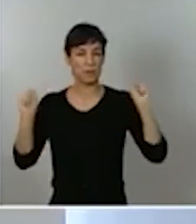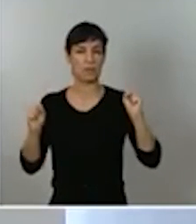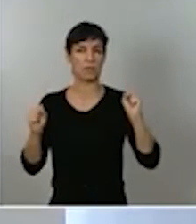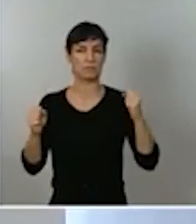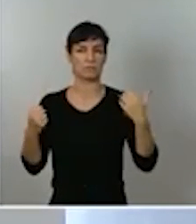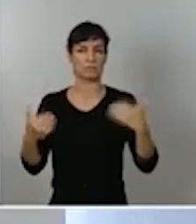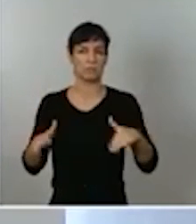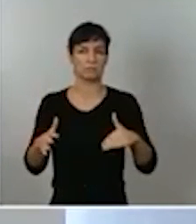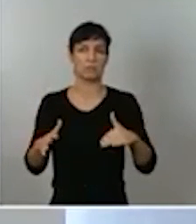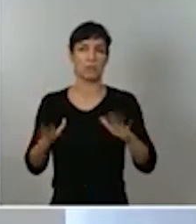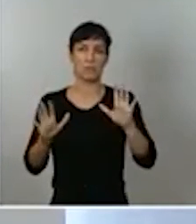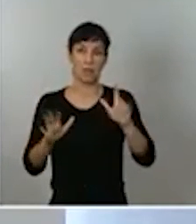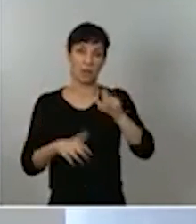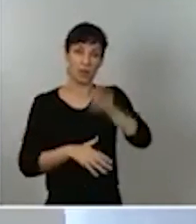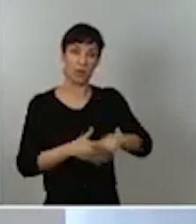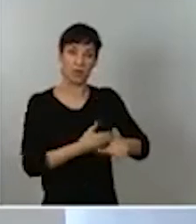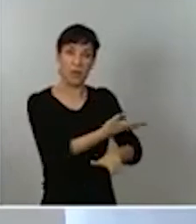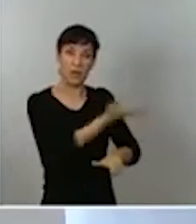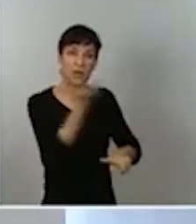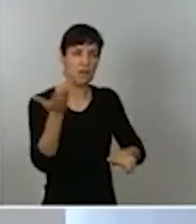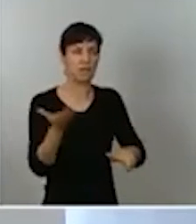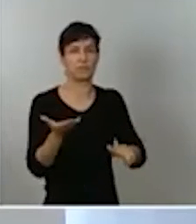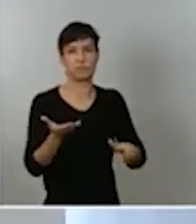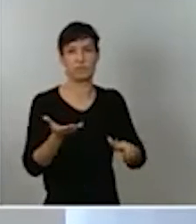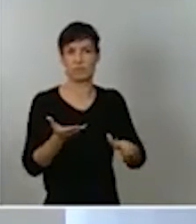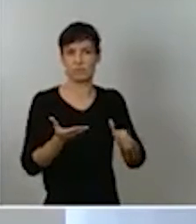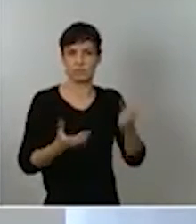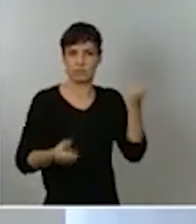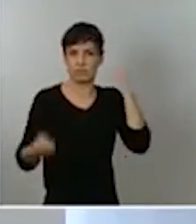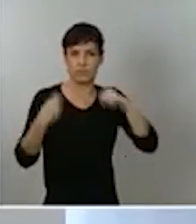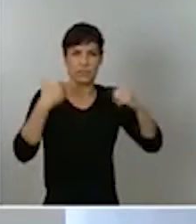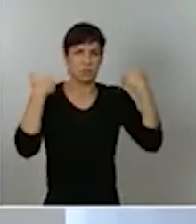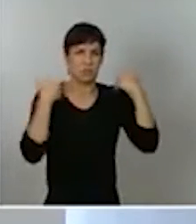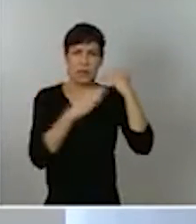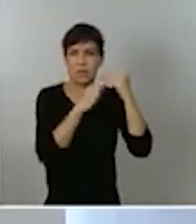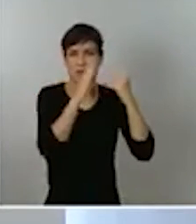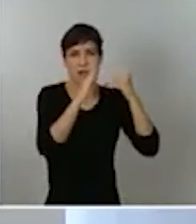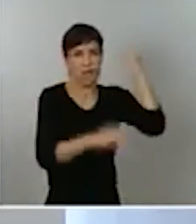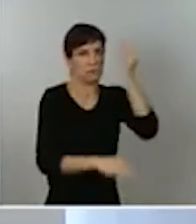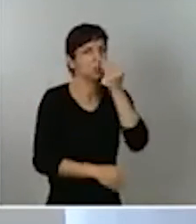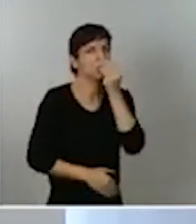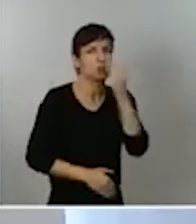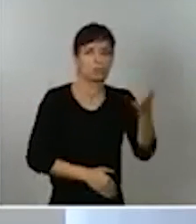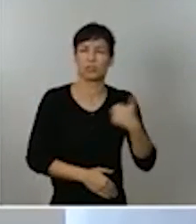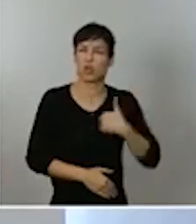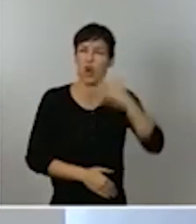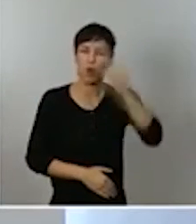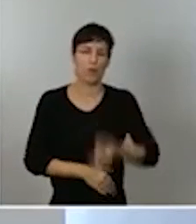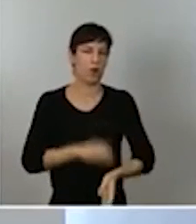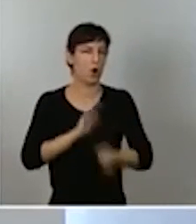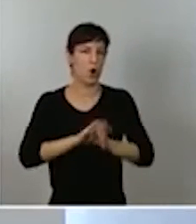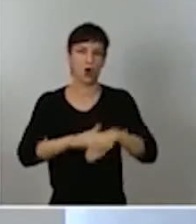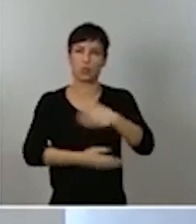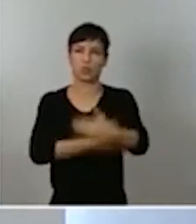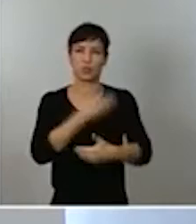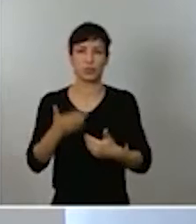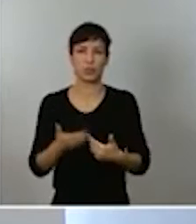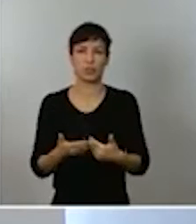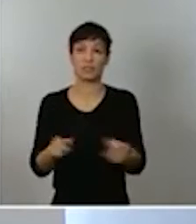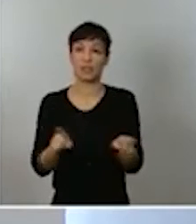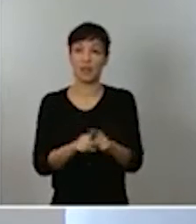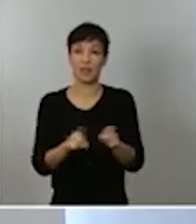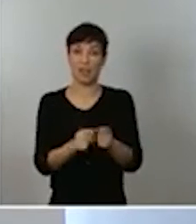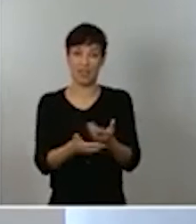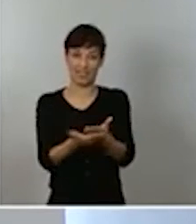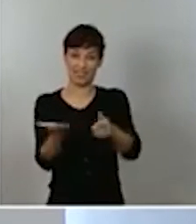conjunto de los ciudadanos. Y estoy convencido de que vamos a seguir en la misma pauta, como van a tener siempre estos ciudadanos, el apoyo